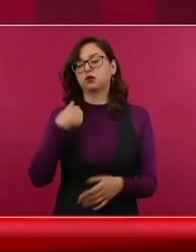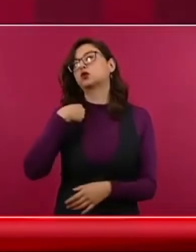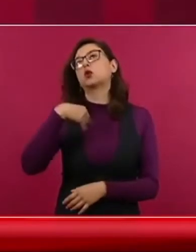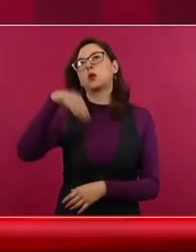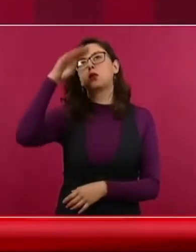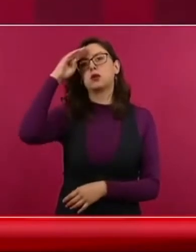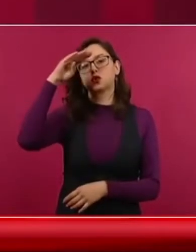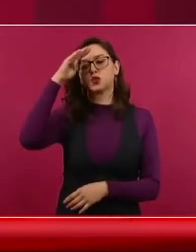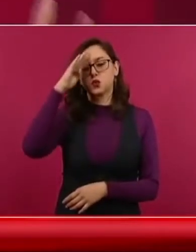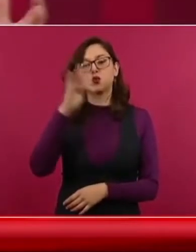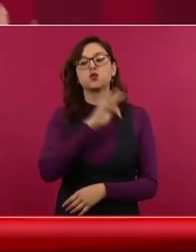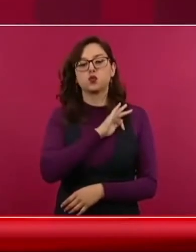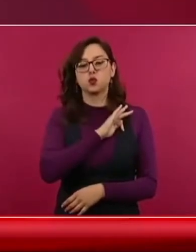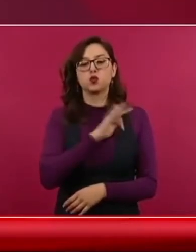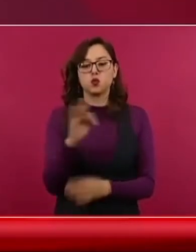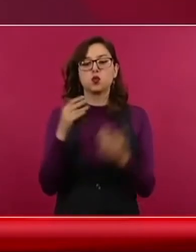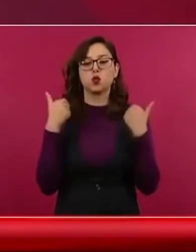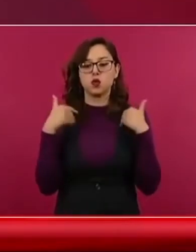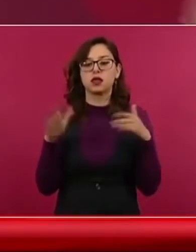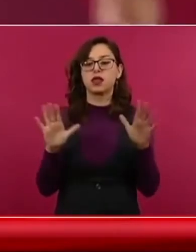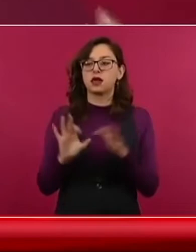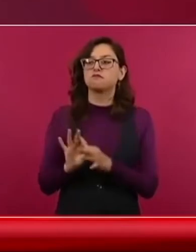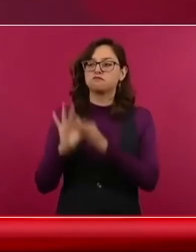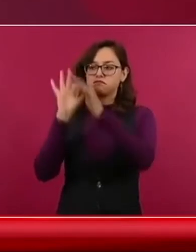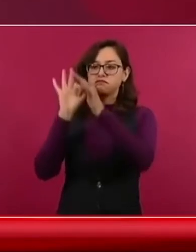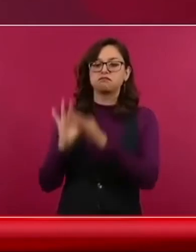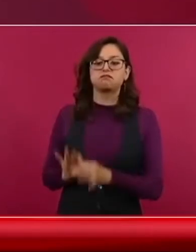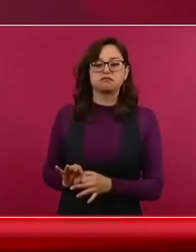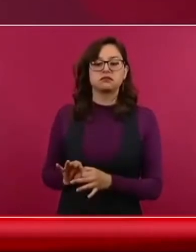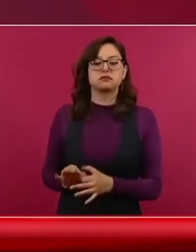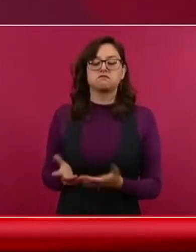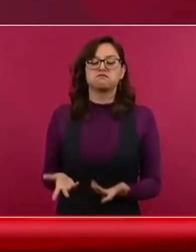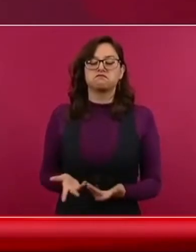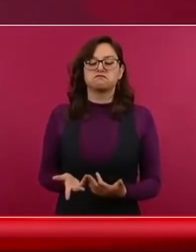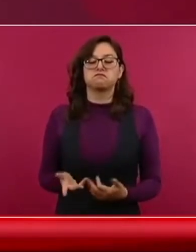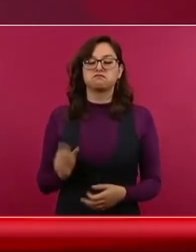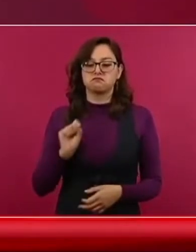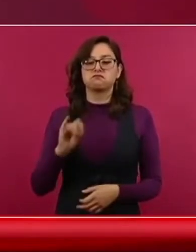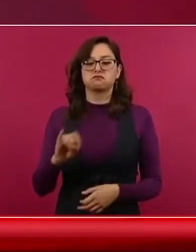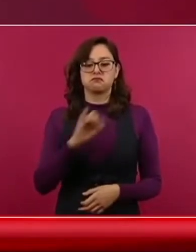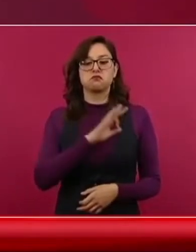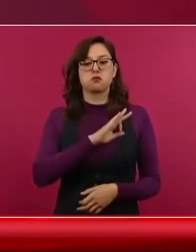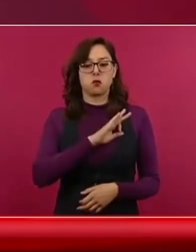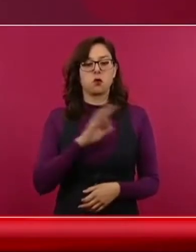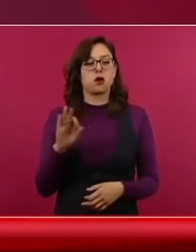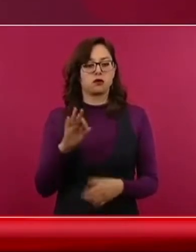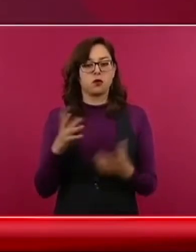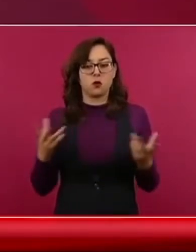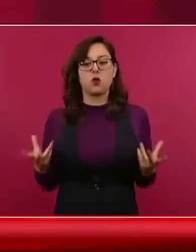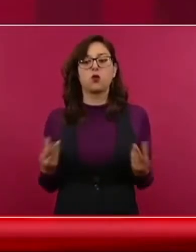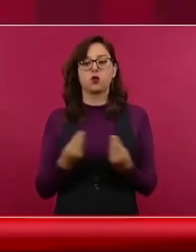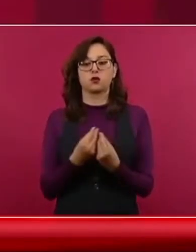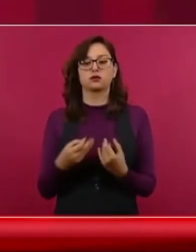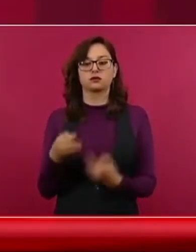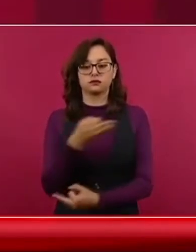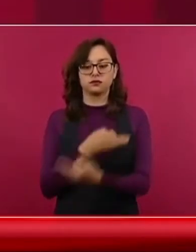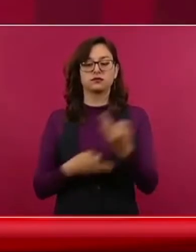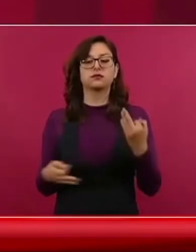esta unidad de todos. Que nos reunamos en